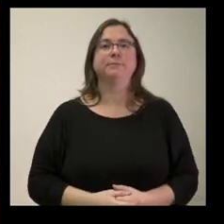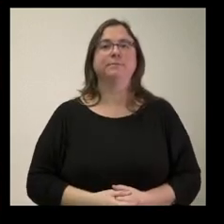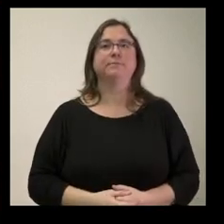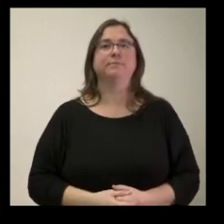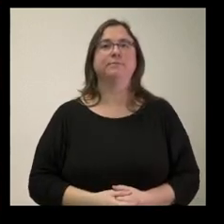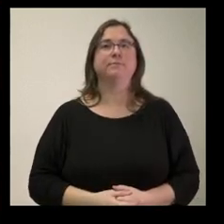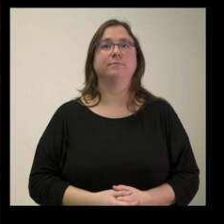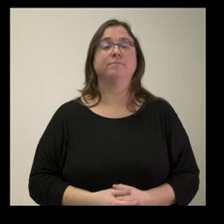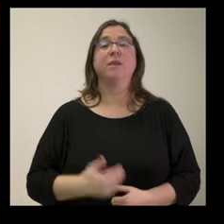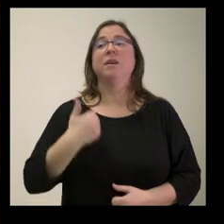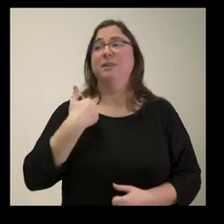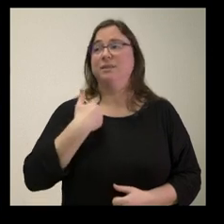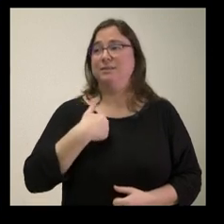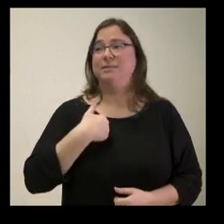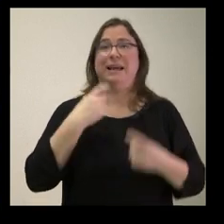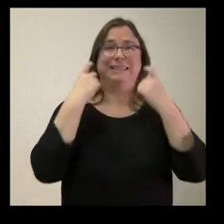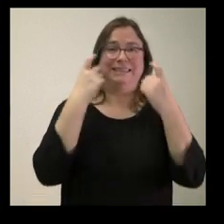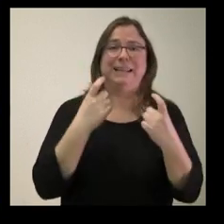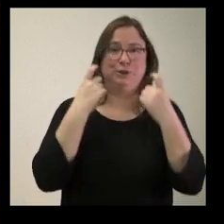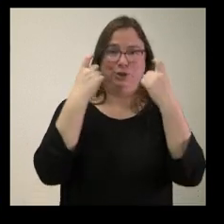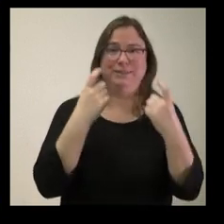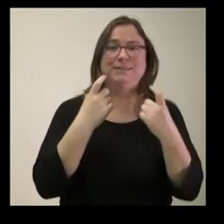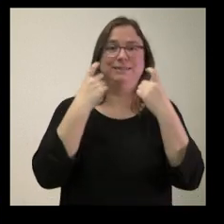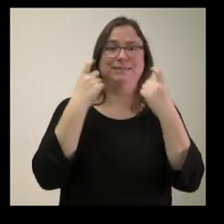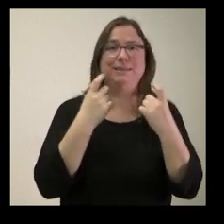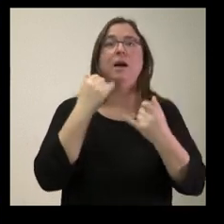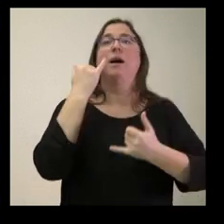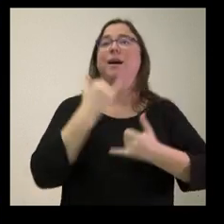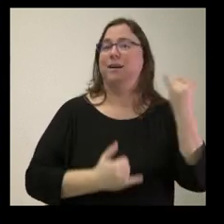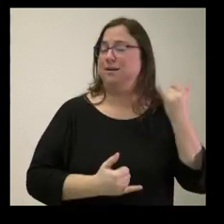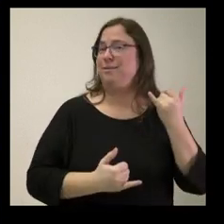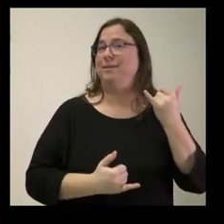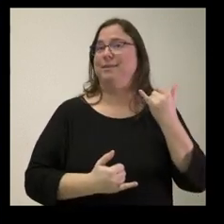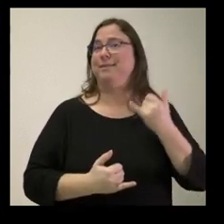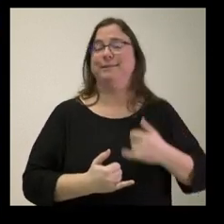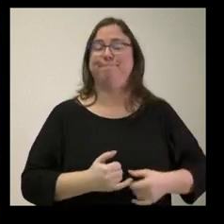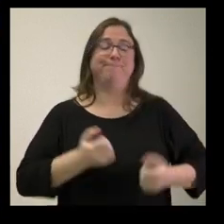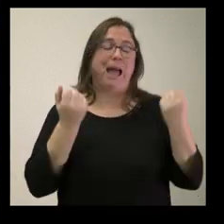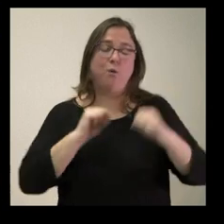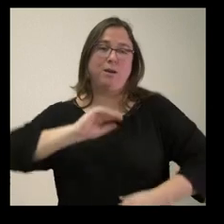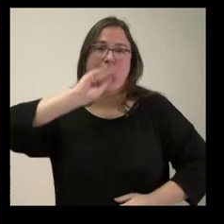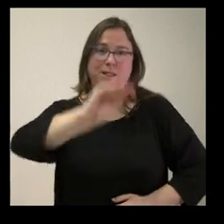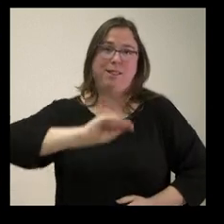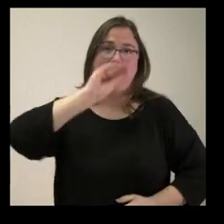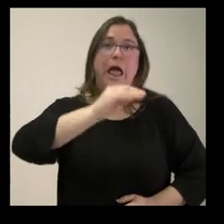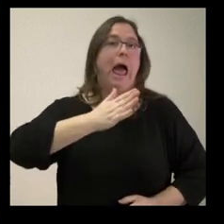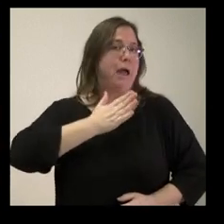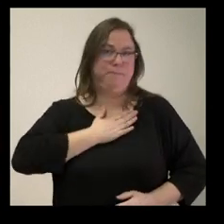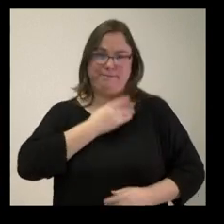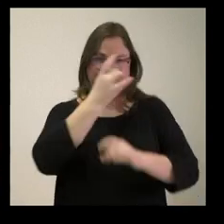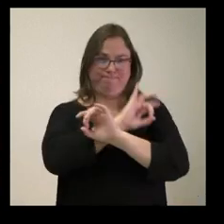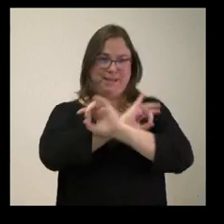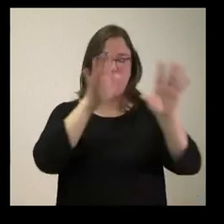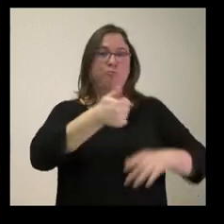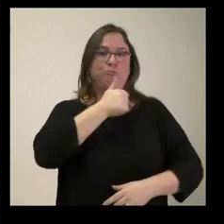Bueno, como hemos hecho varios intentos y creo que han quedado algunos asuntos que, tal sea, nuestra insistencia, al menos a mí, no me ha quedado muy claro. Yo